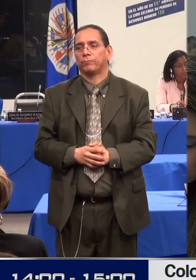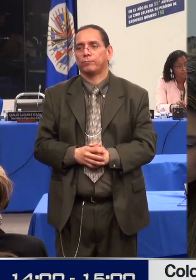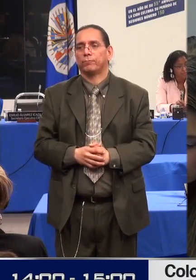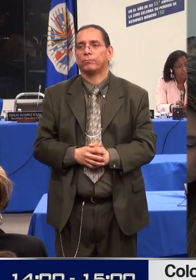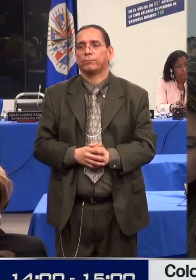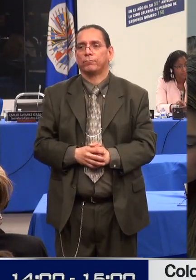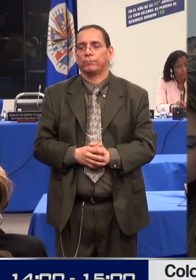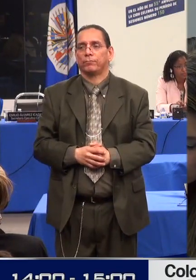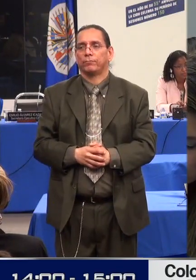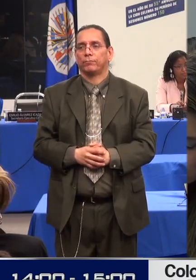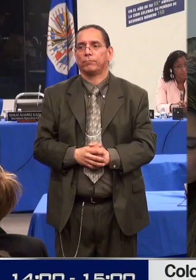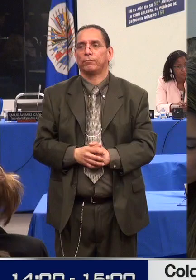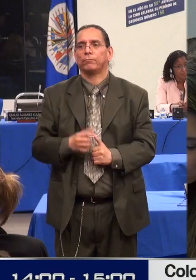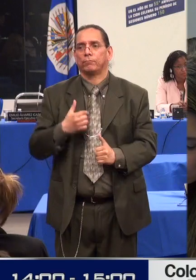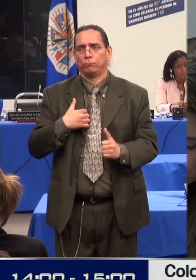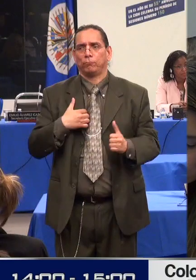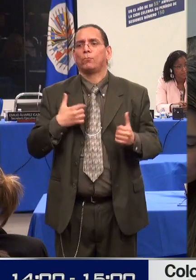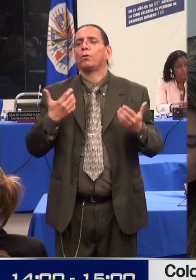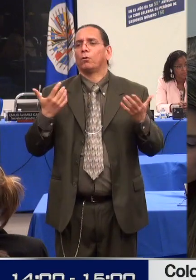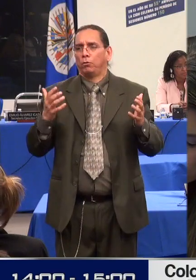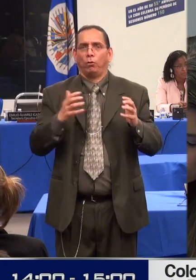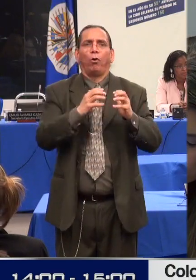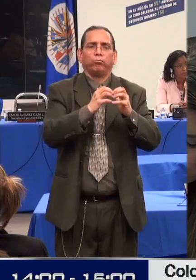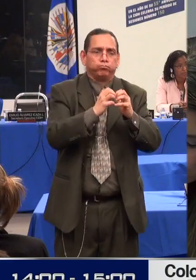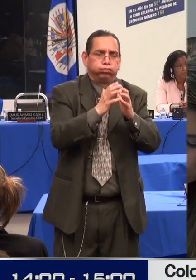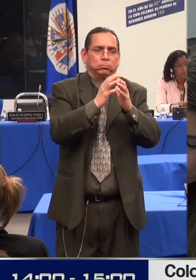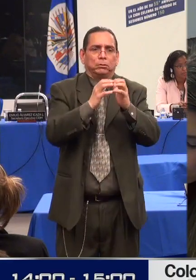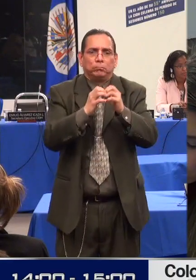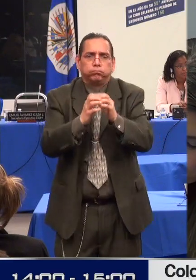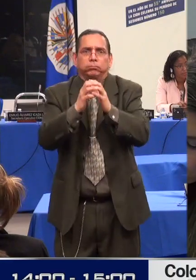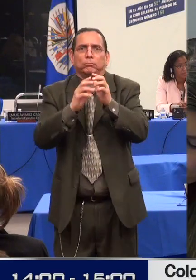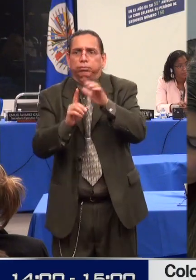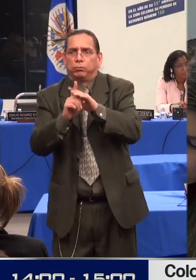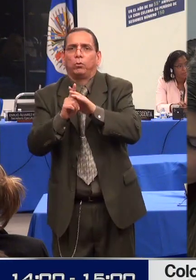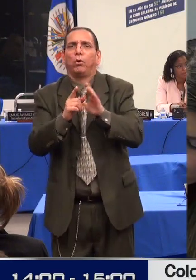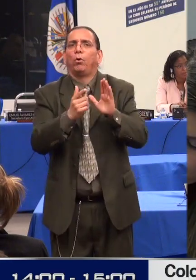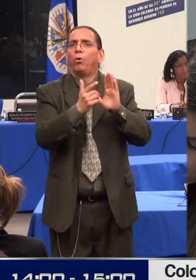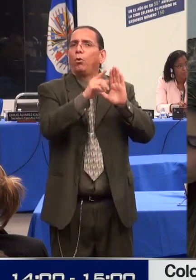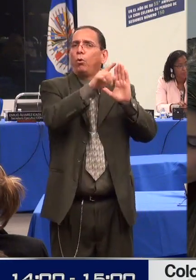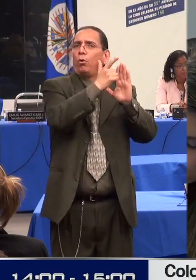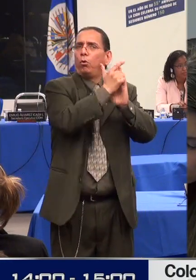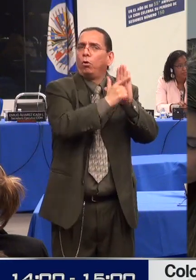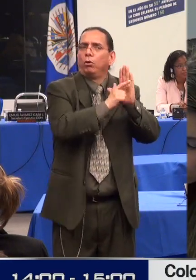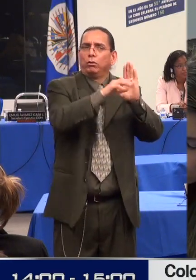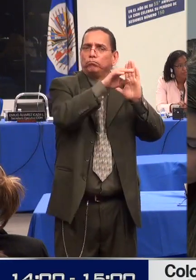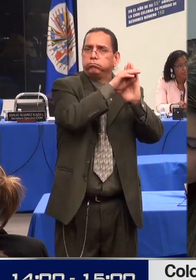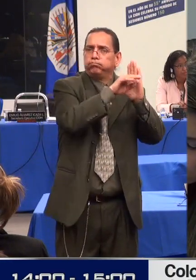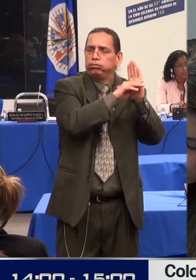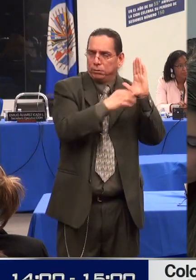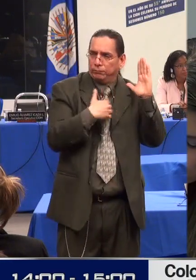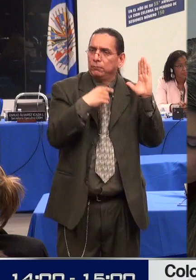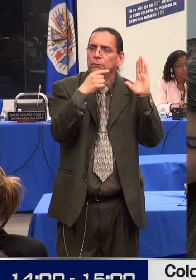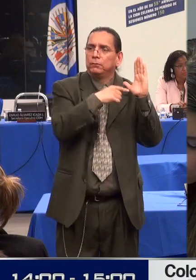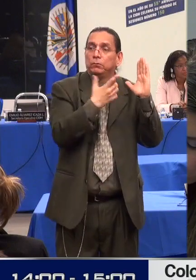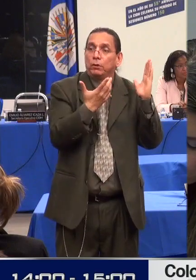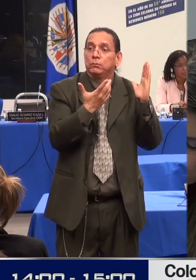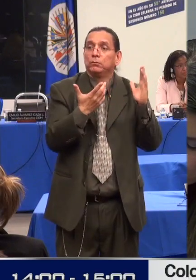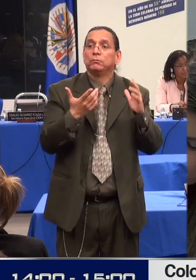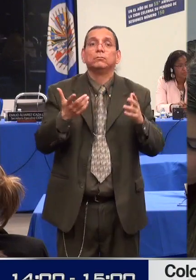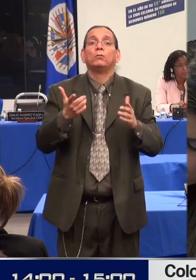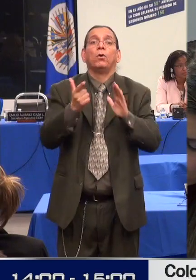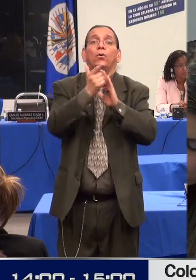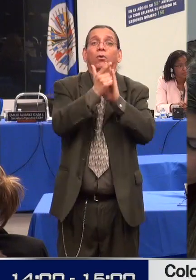para la Fiscalía resulta de relevancia dentro de la legislación interna la incorporación de un tipo penal, que es el de